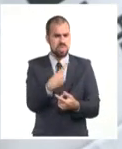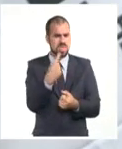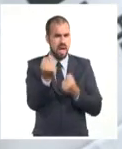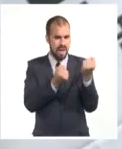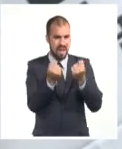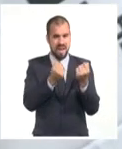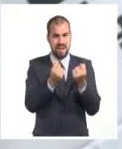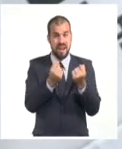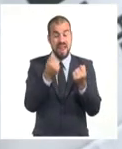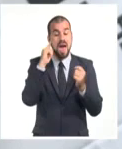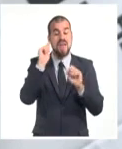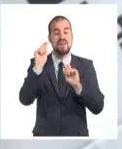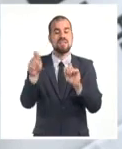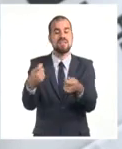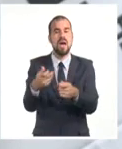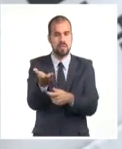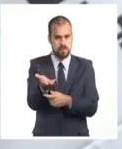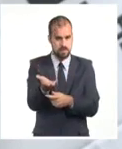prende la radio.